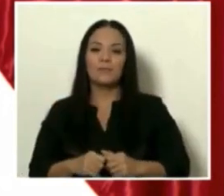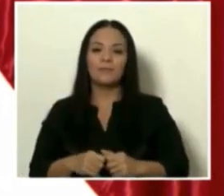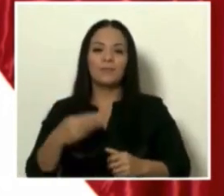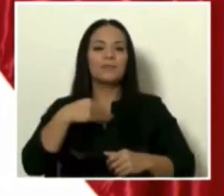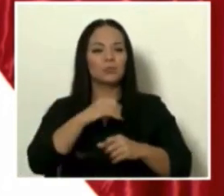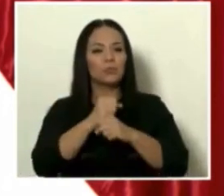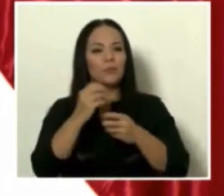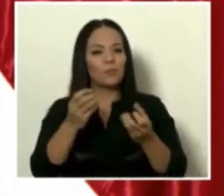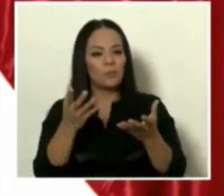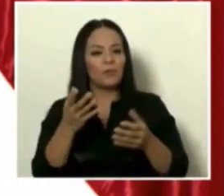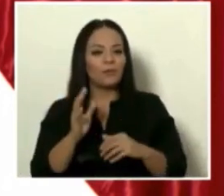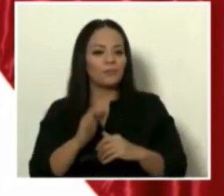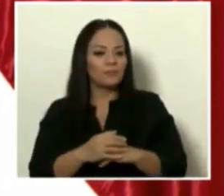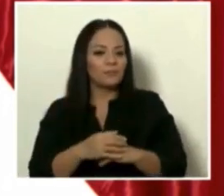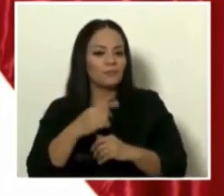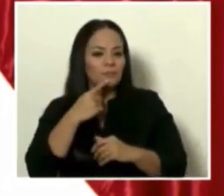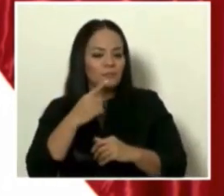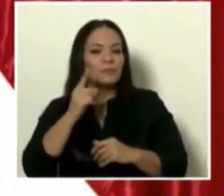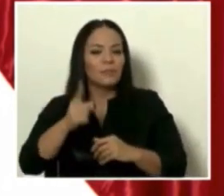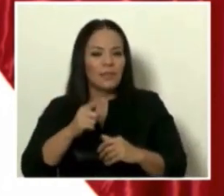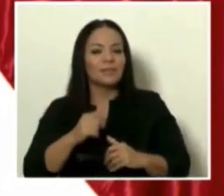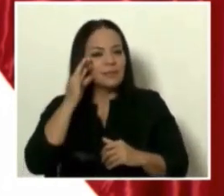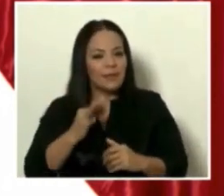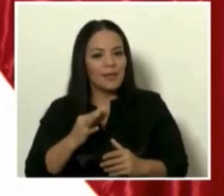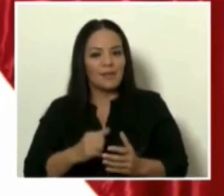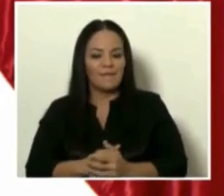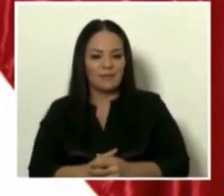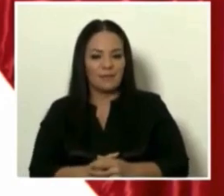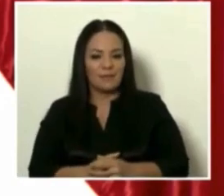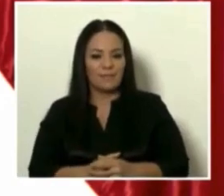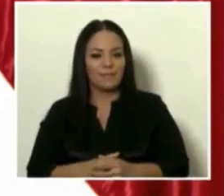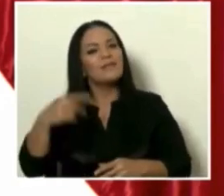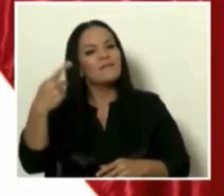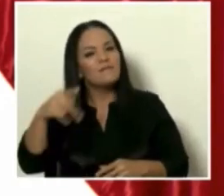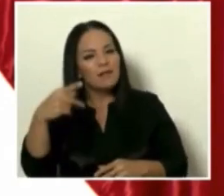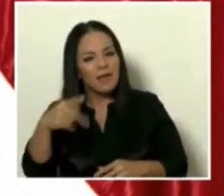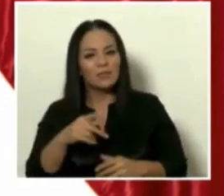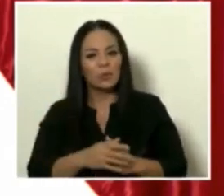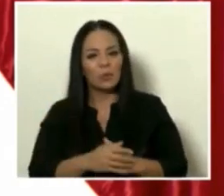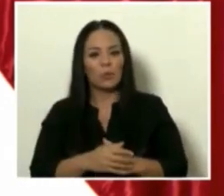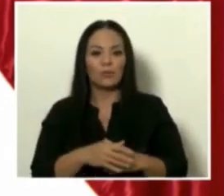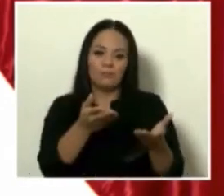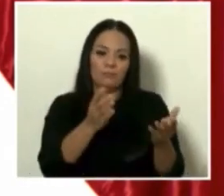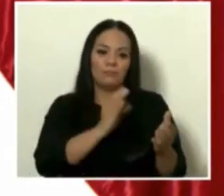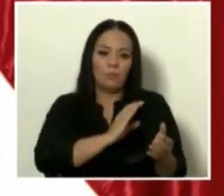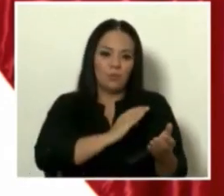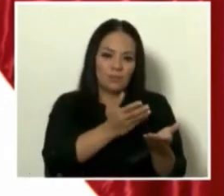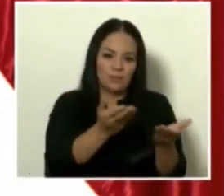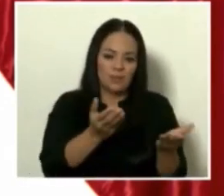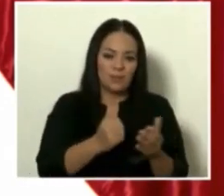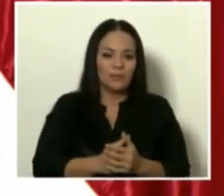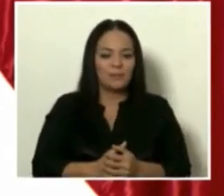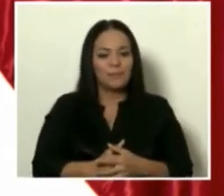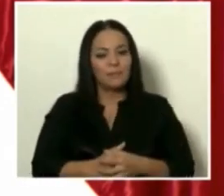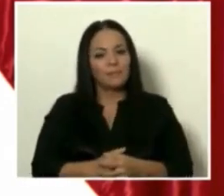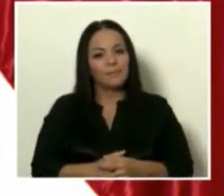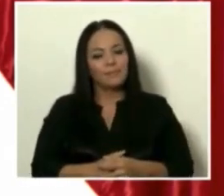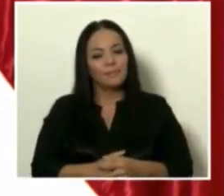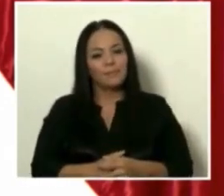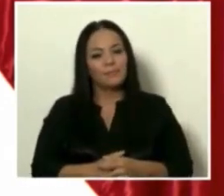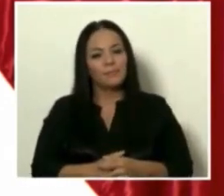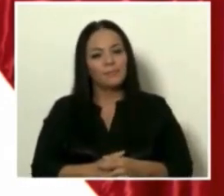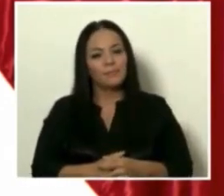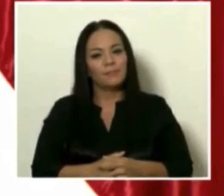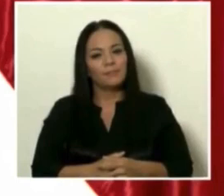Pública dice. Serán amenazas creíbles del riesgo de esos muchachos. El lugar físico